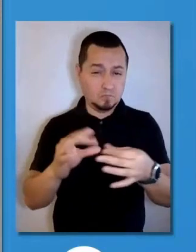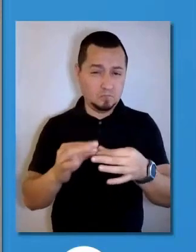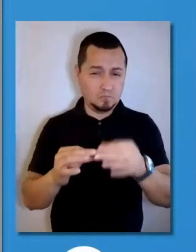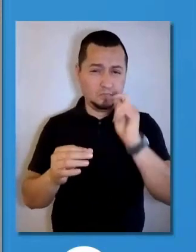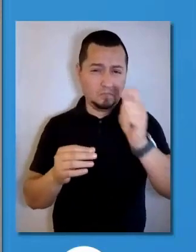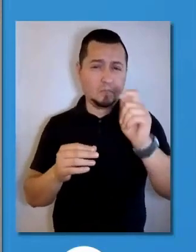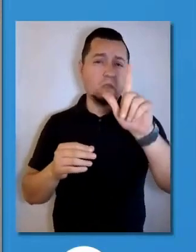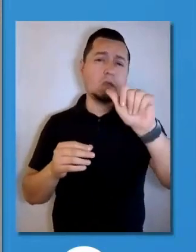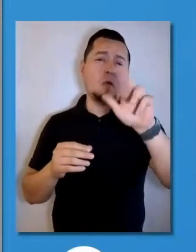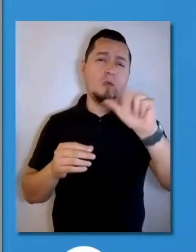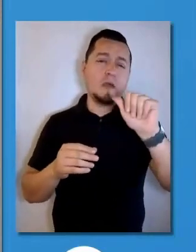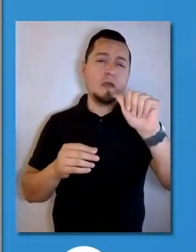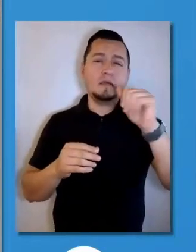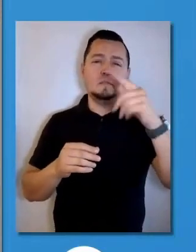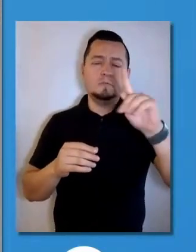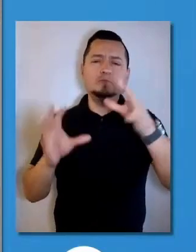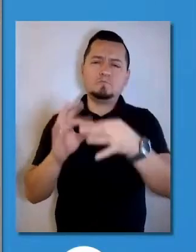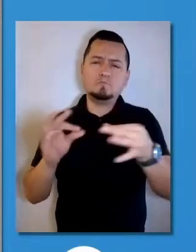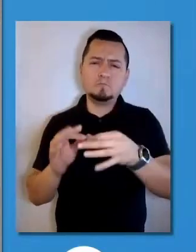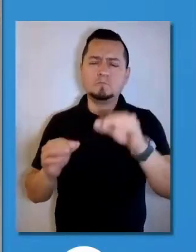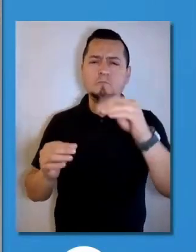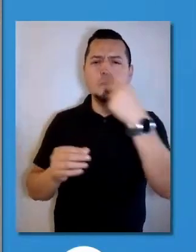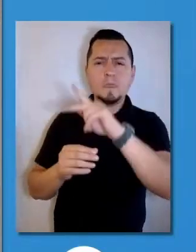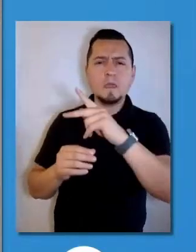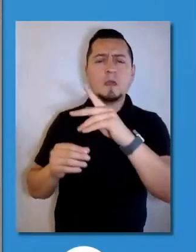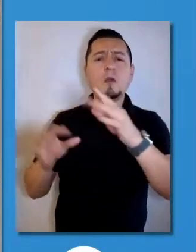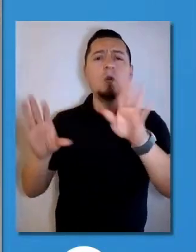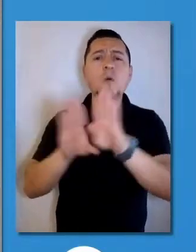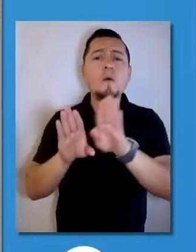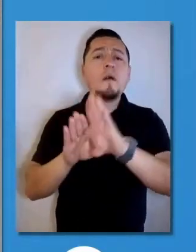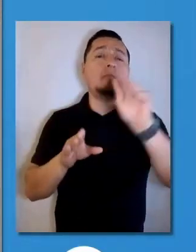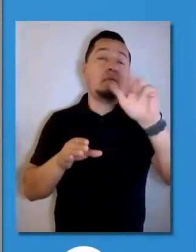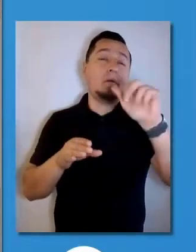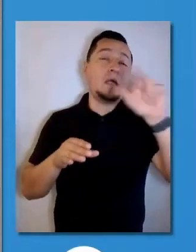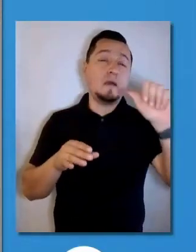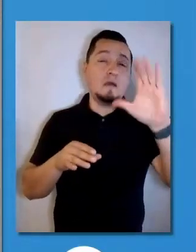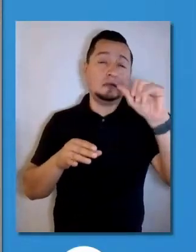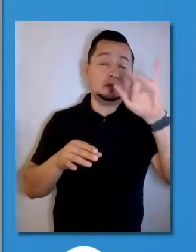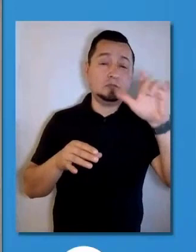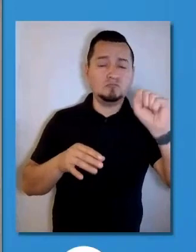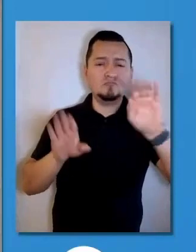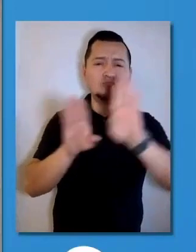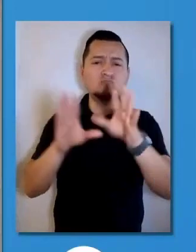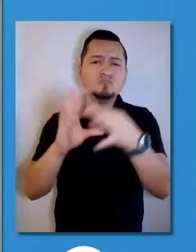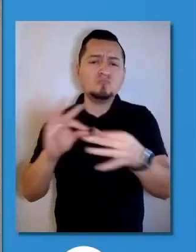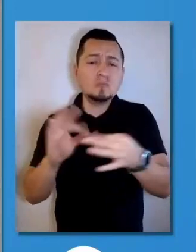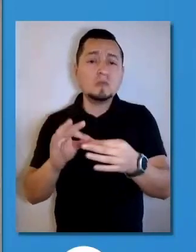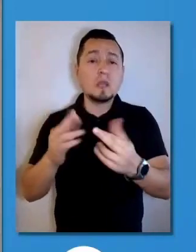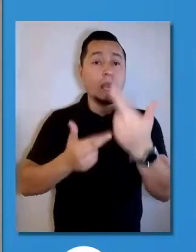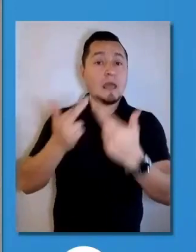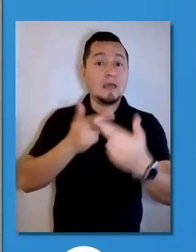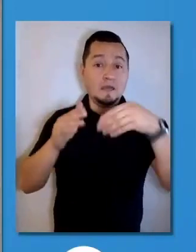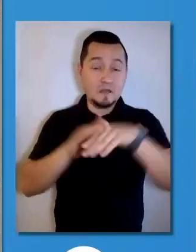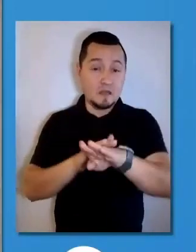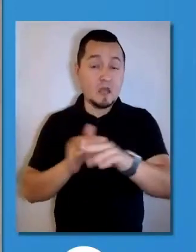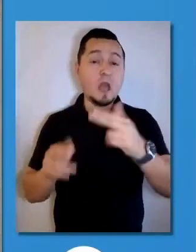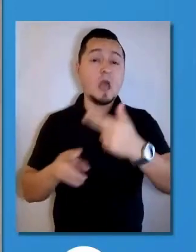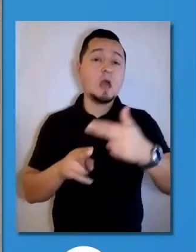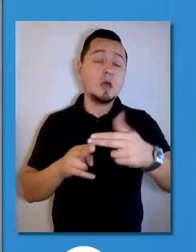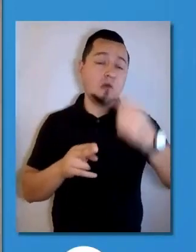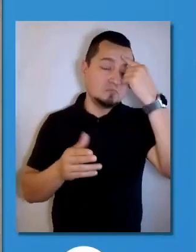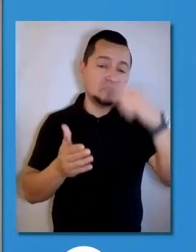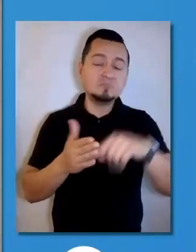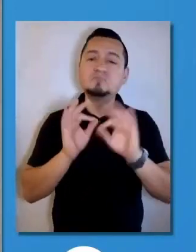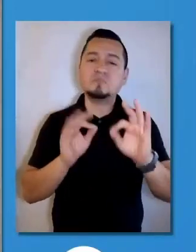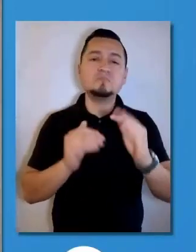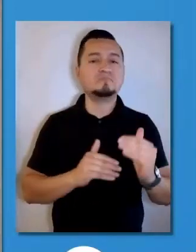momento más Bárbara Casillas, pero en principio se toma la definición de que el regreso a clases presenciales iniciará para el